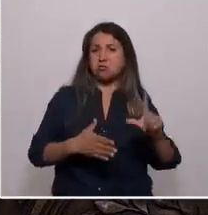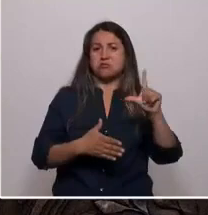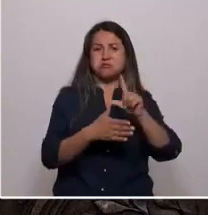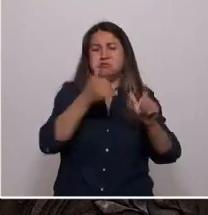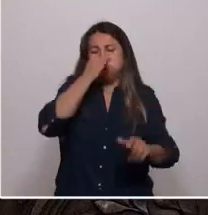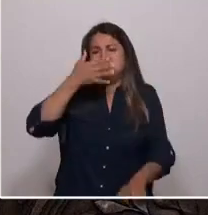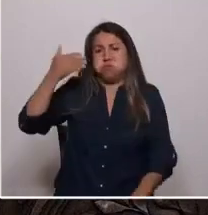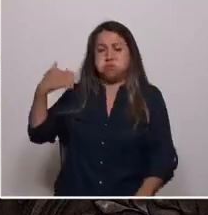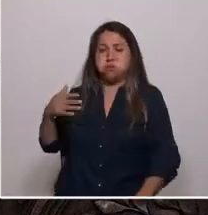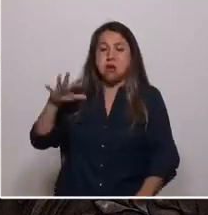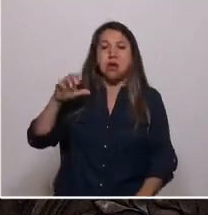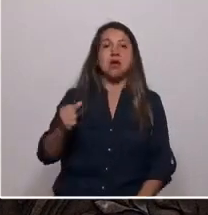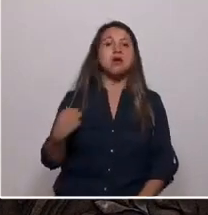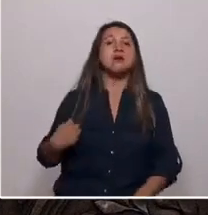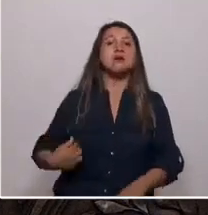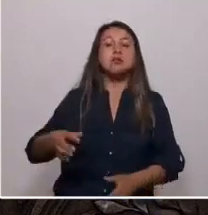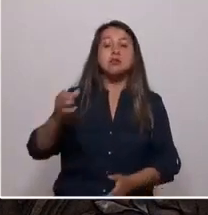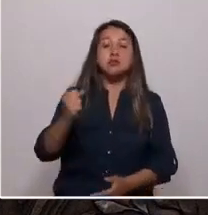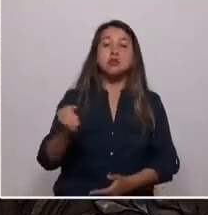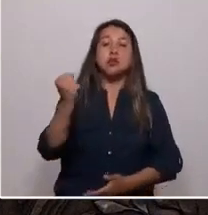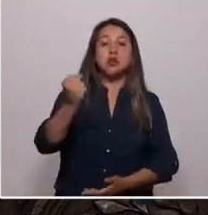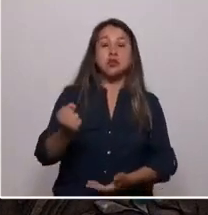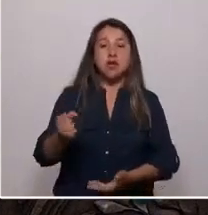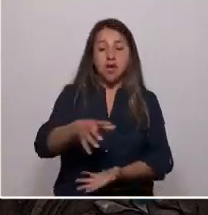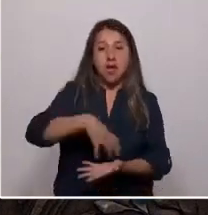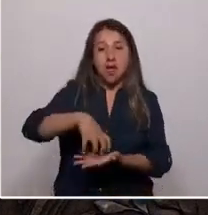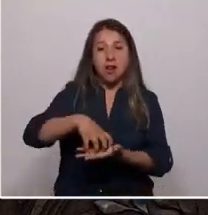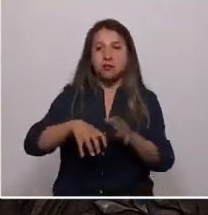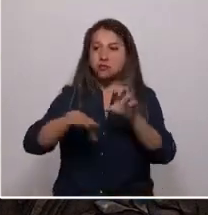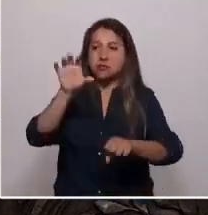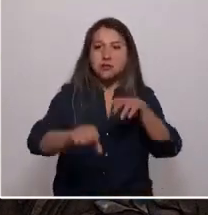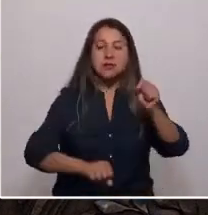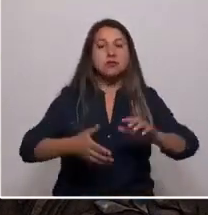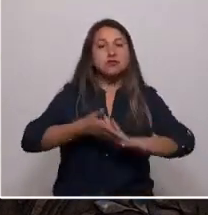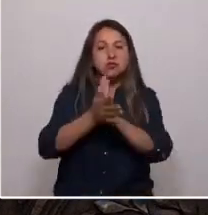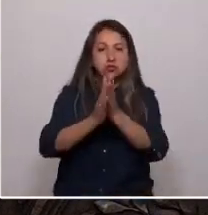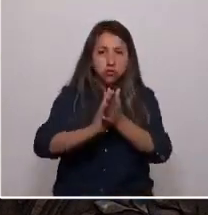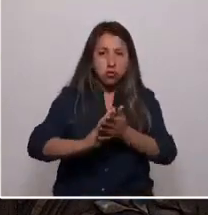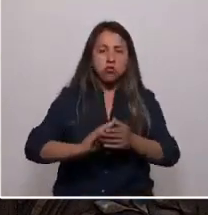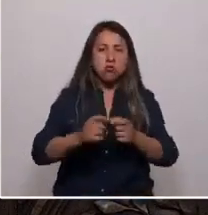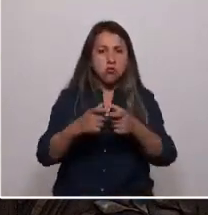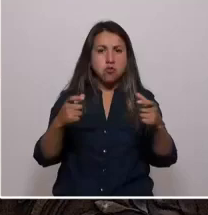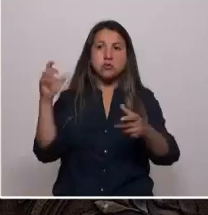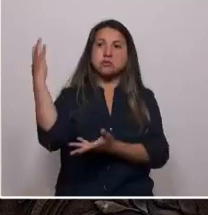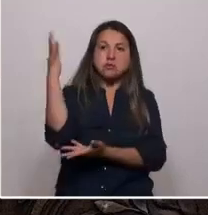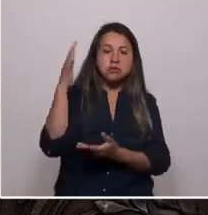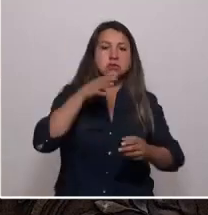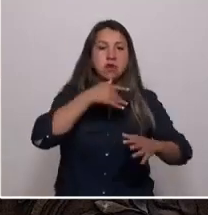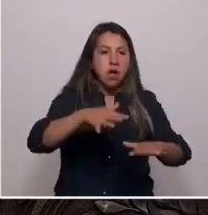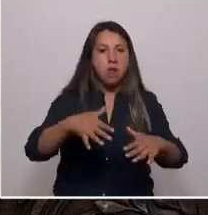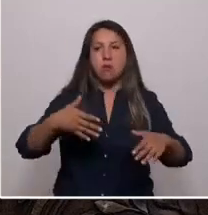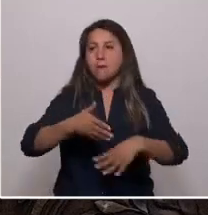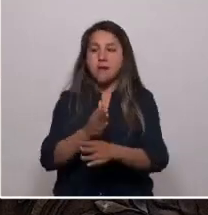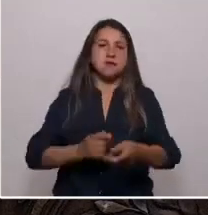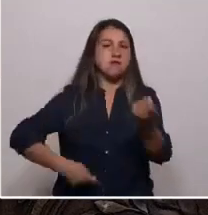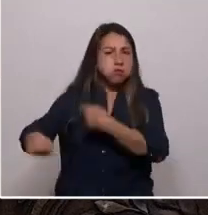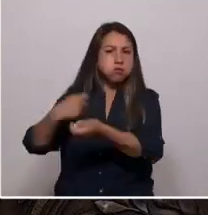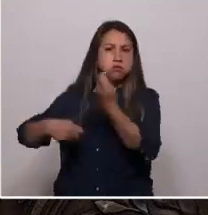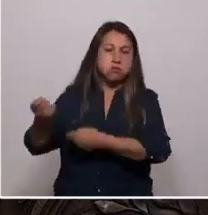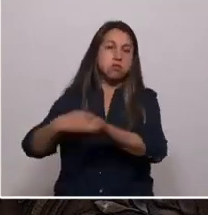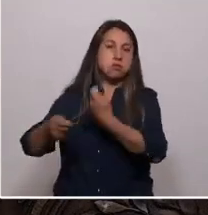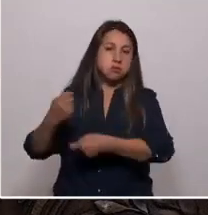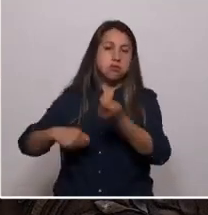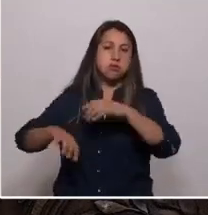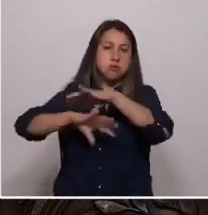época colonial hasta nuestros días, apropiándose de los recursos naturales en grandes volúmenes para las exportaciones masivas de los procesos de